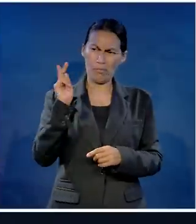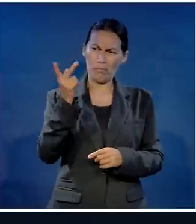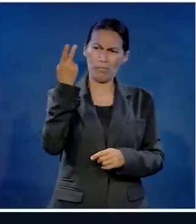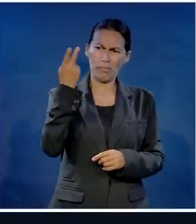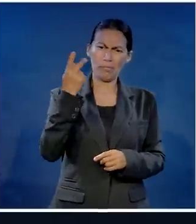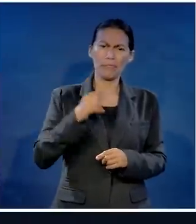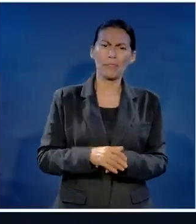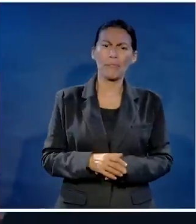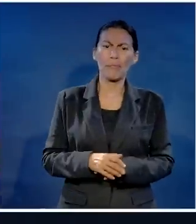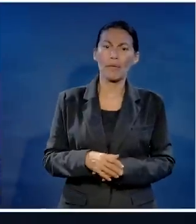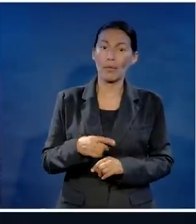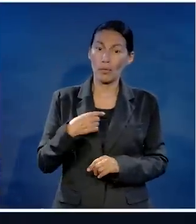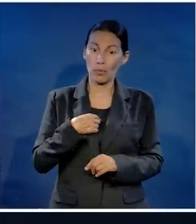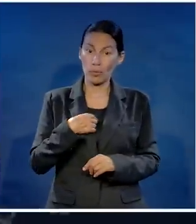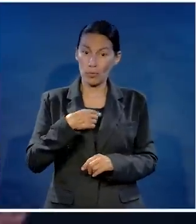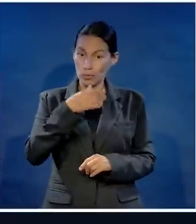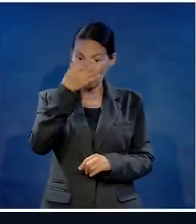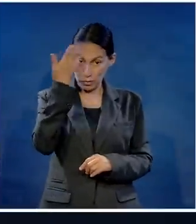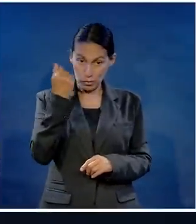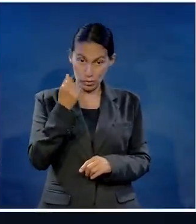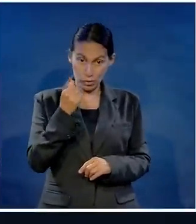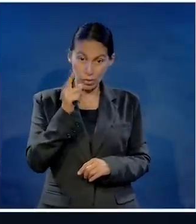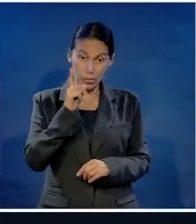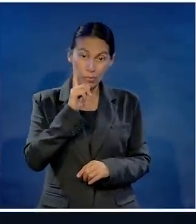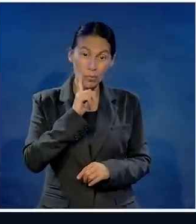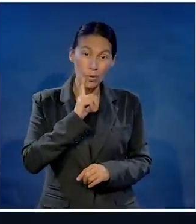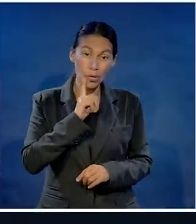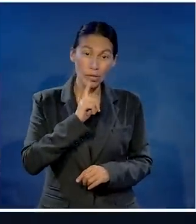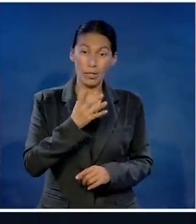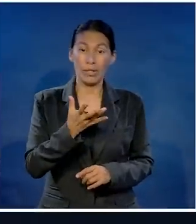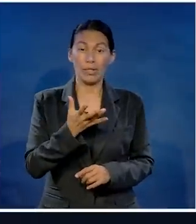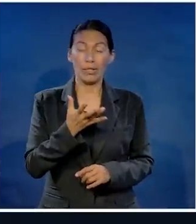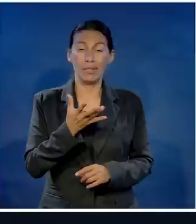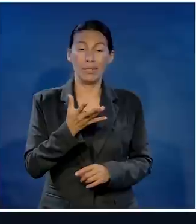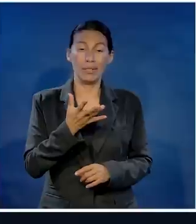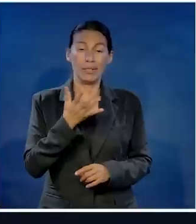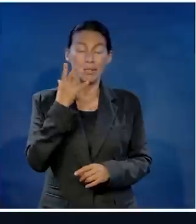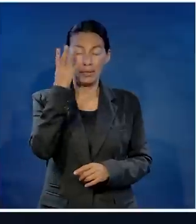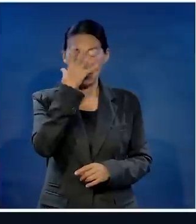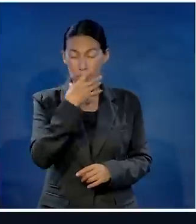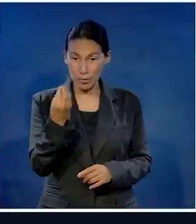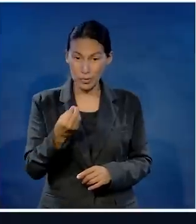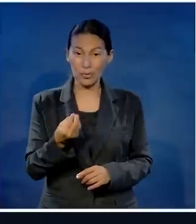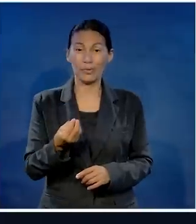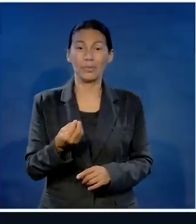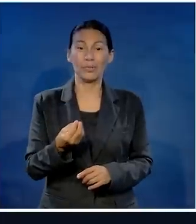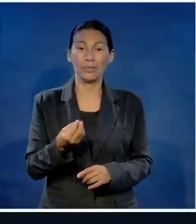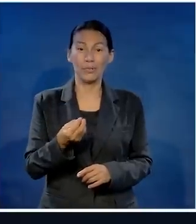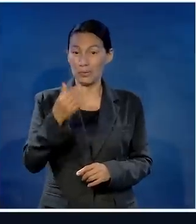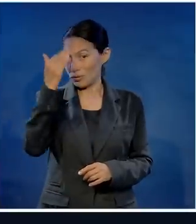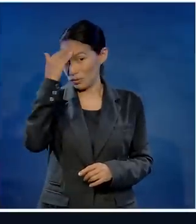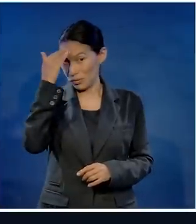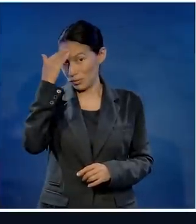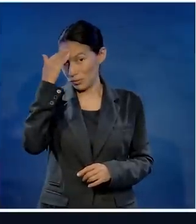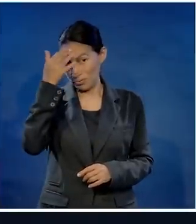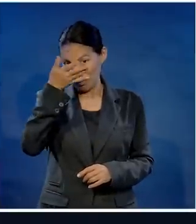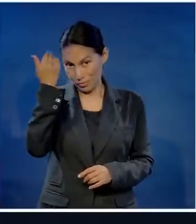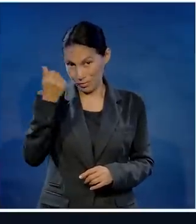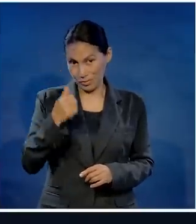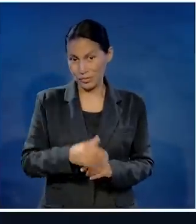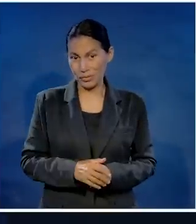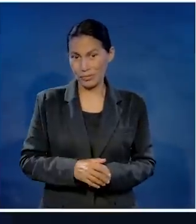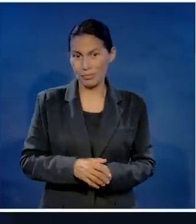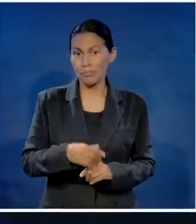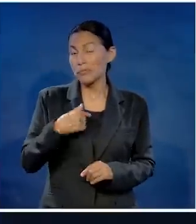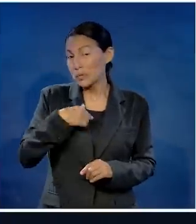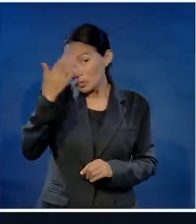prepa y como no todavía no sabía que iba a conocer a una mujer hermosa al amor de mi vida que hoy es mi